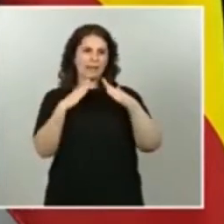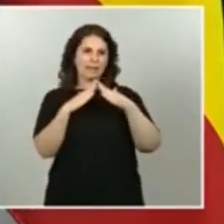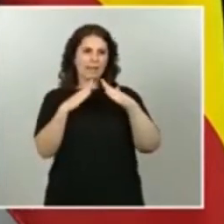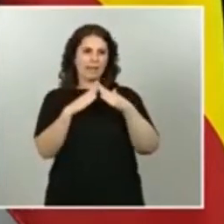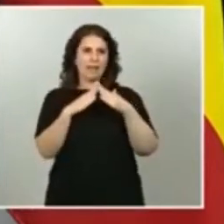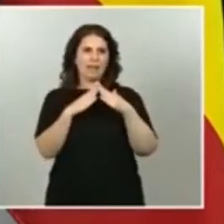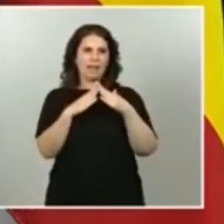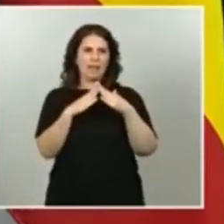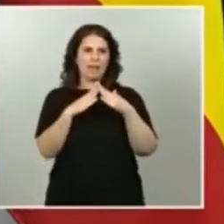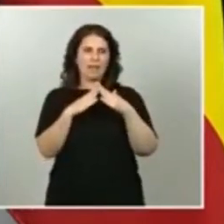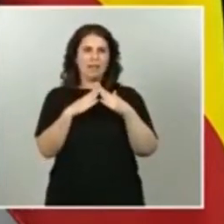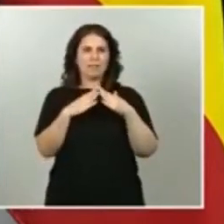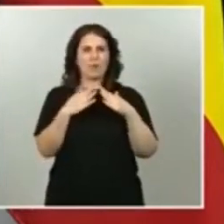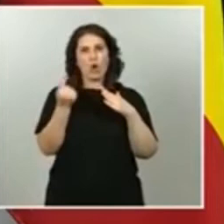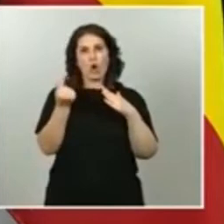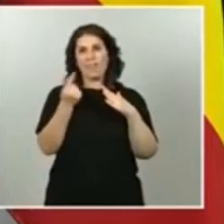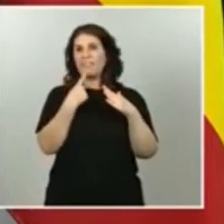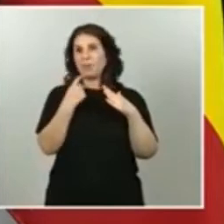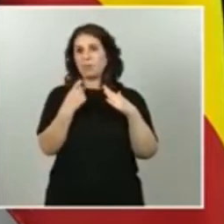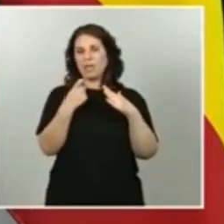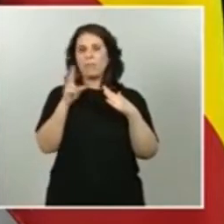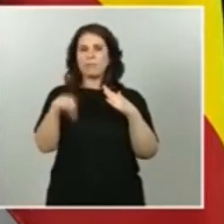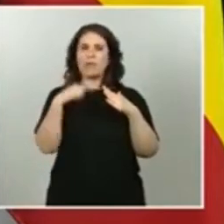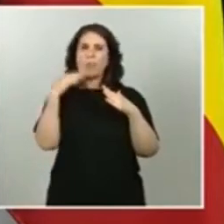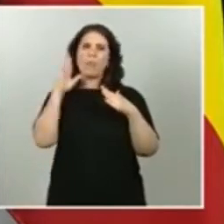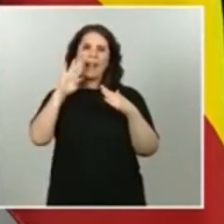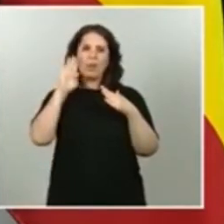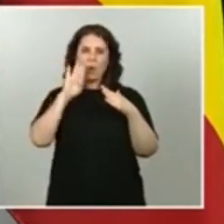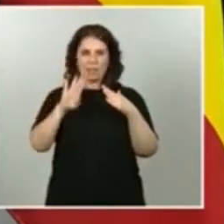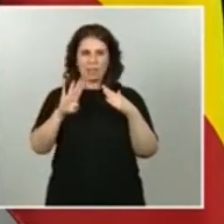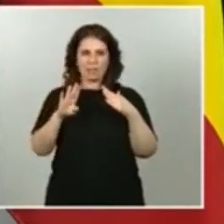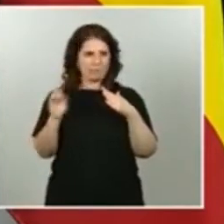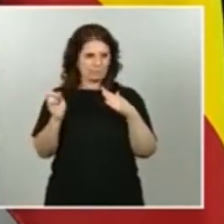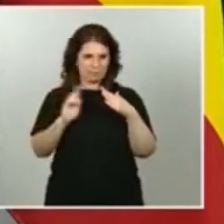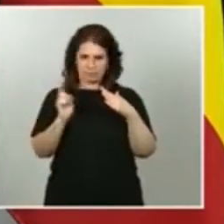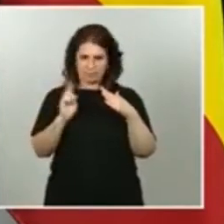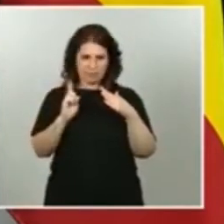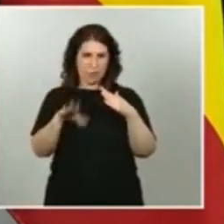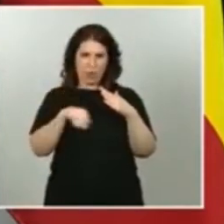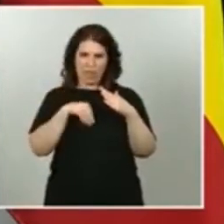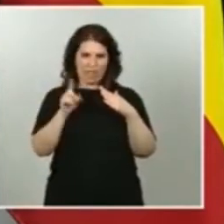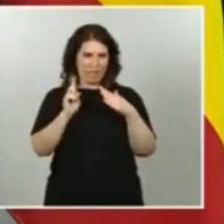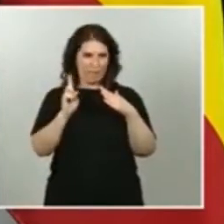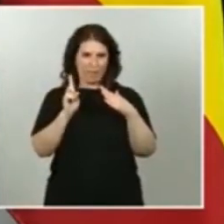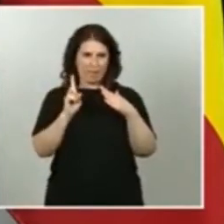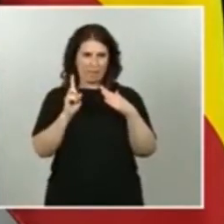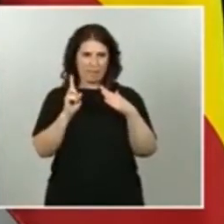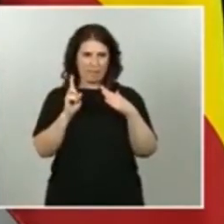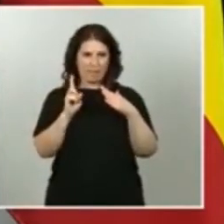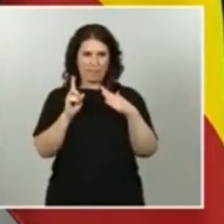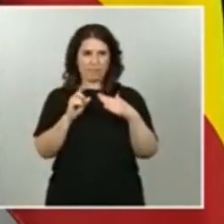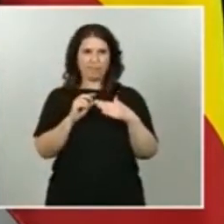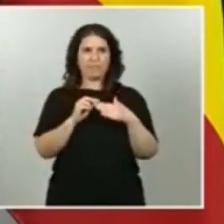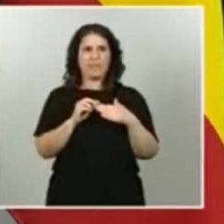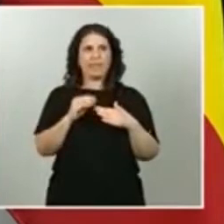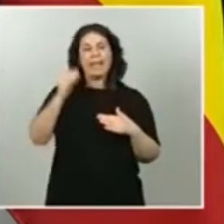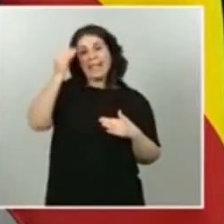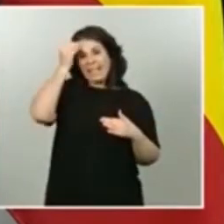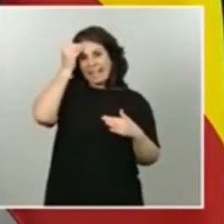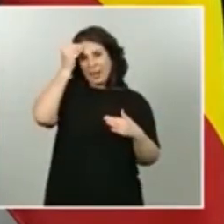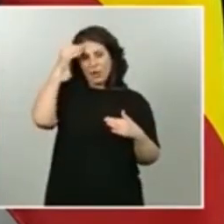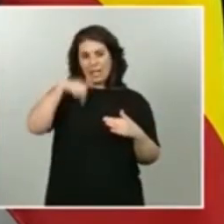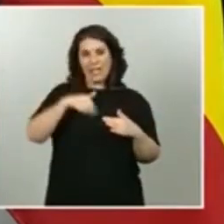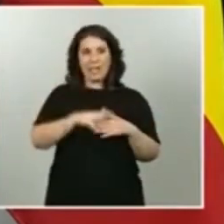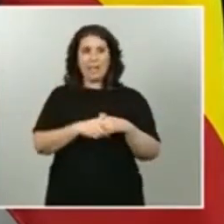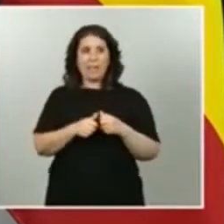dificultad son delincuentes. Y yo creo que eso no es aceptable en nuestro país. Creo que nuestra democracia no puede llamar